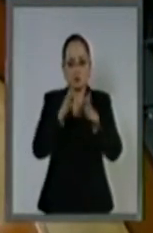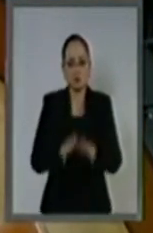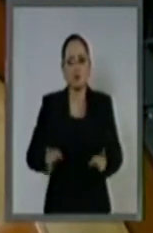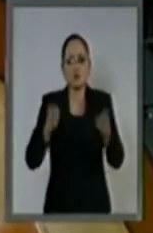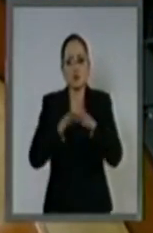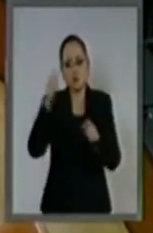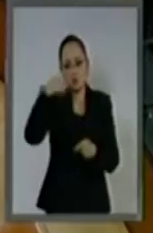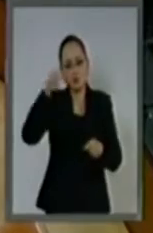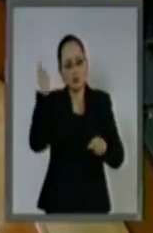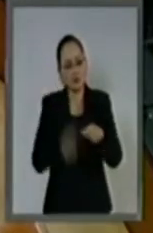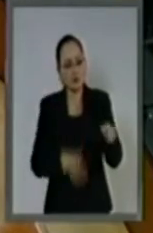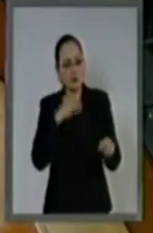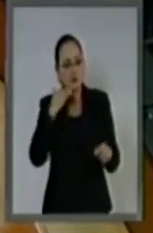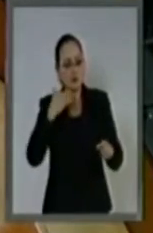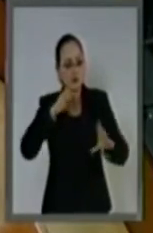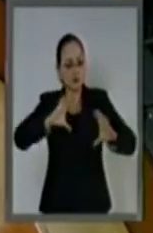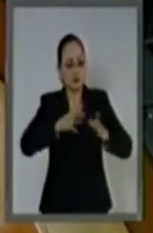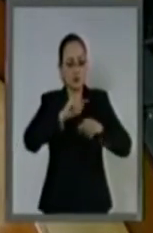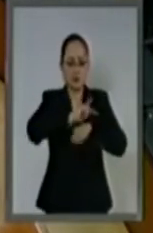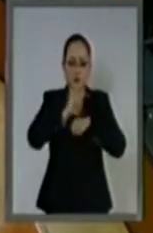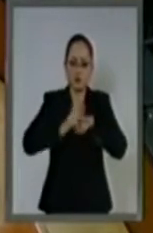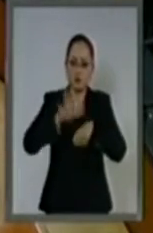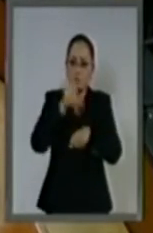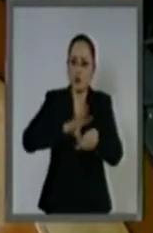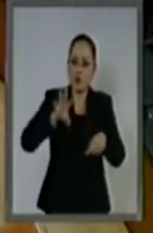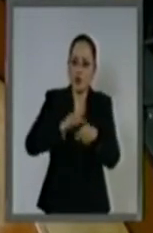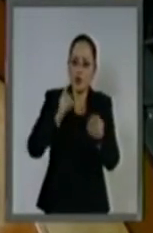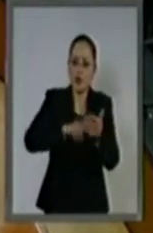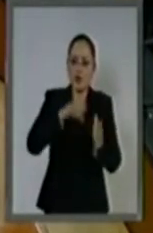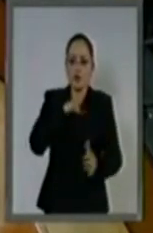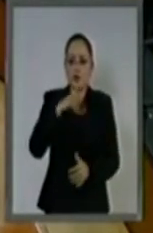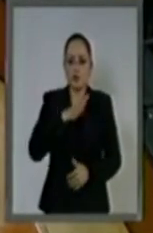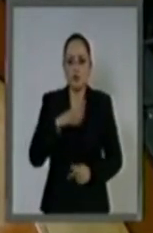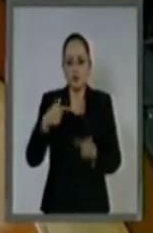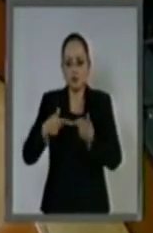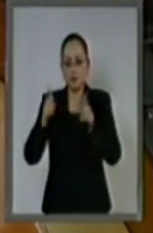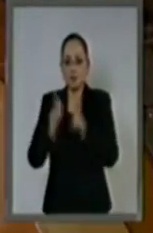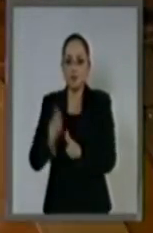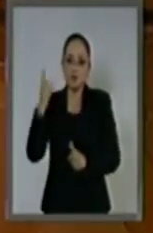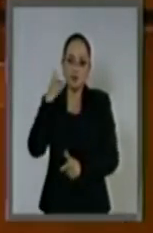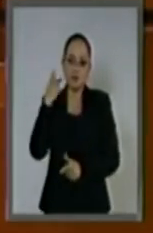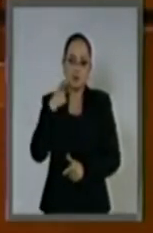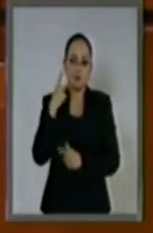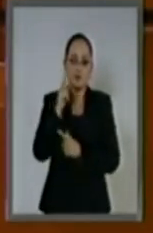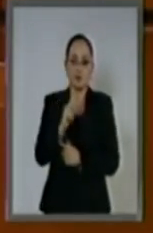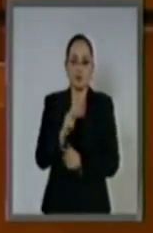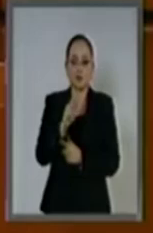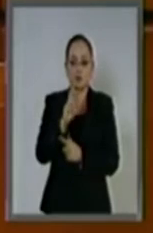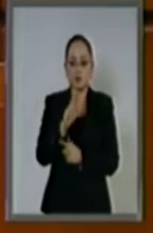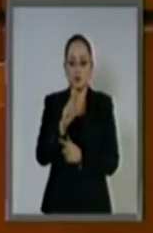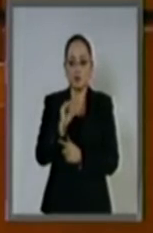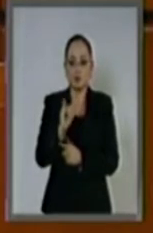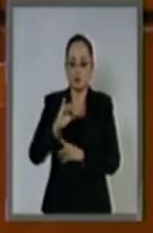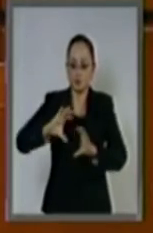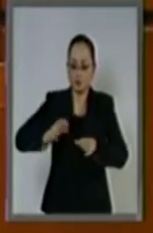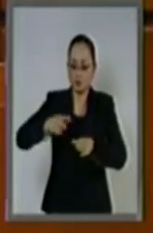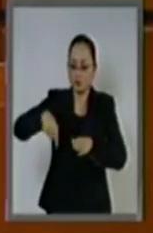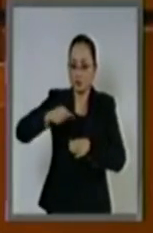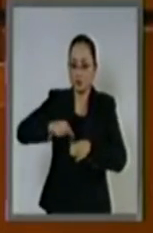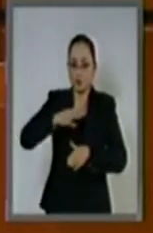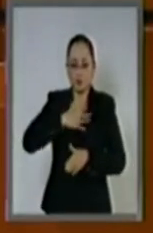para combatir la corrupción que impera en el país. En el Grupo Parlamentario del Partido Revolucionario Institucional,